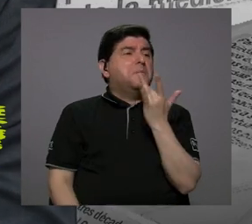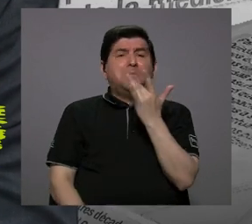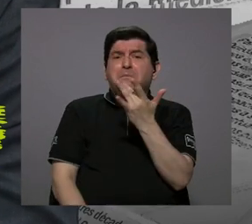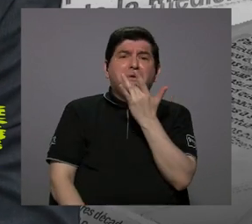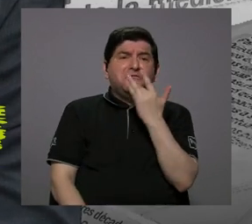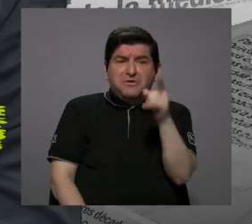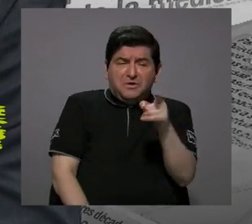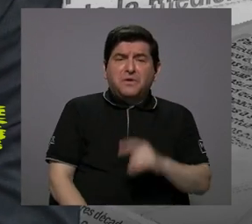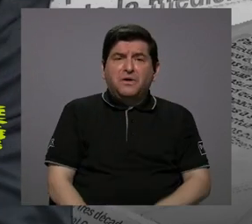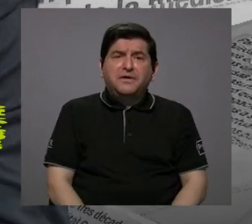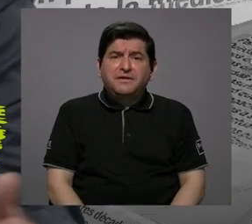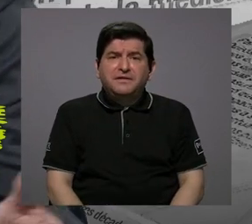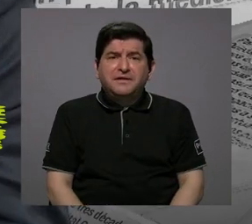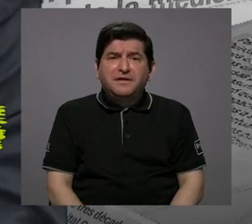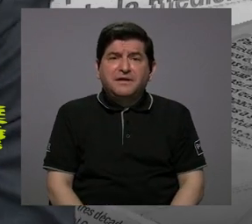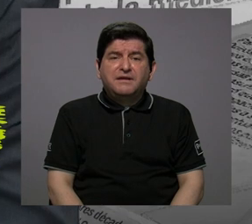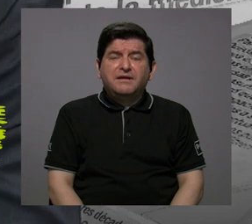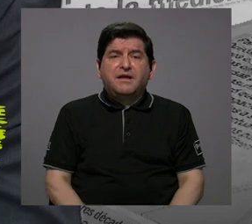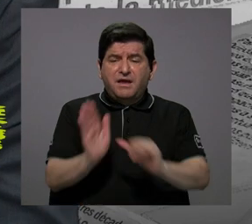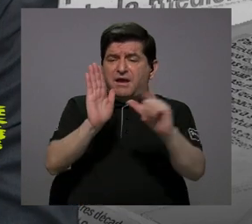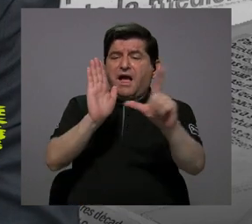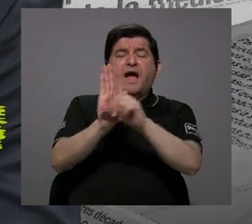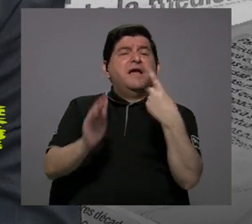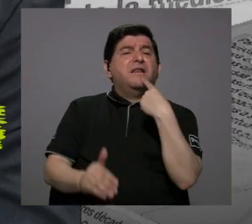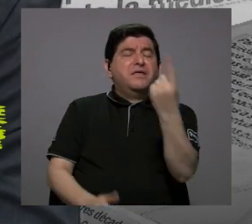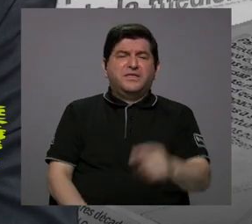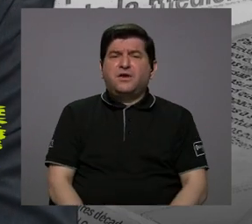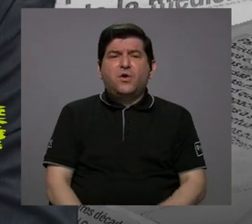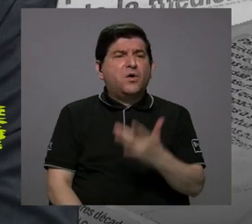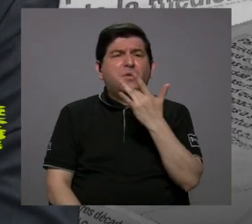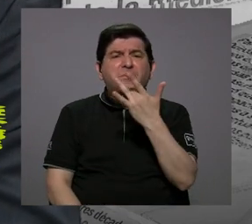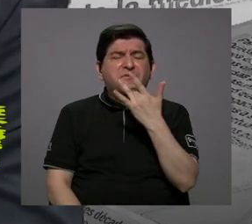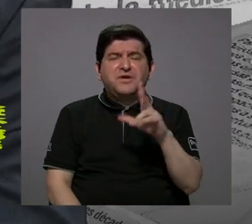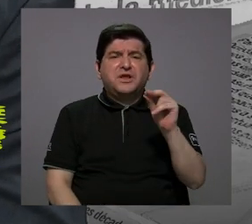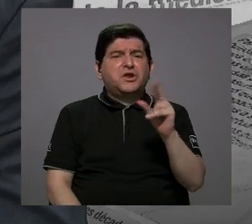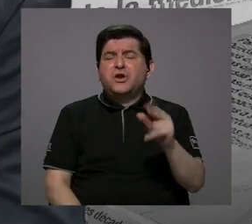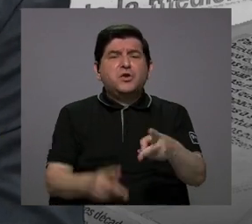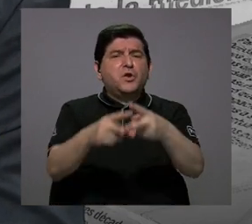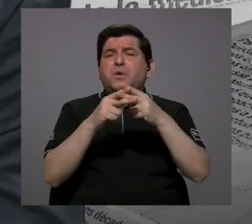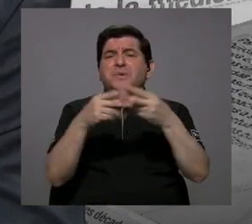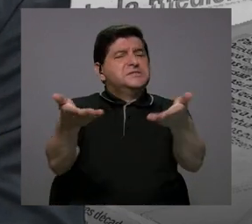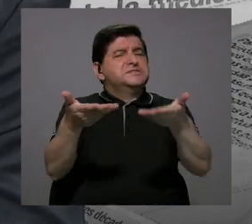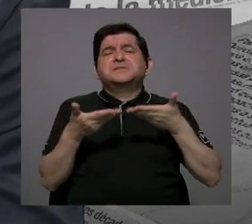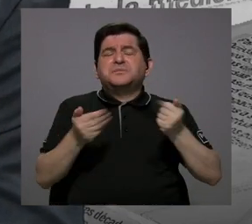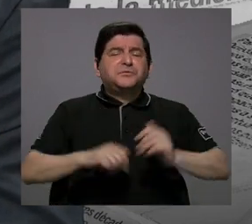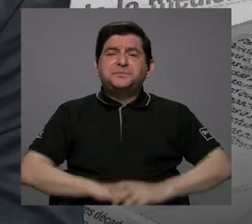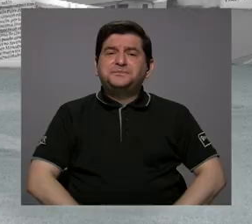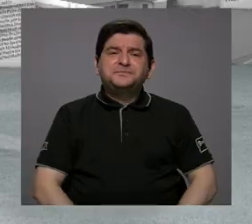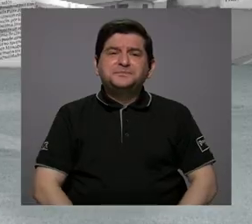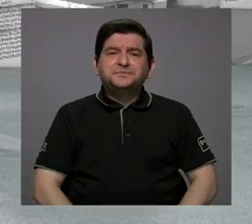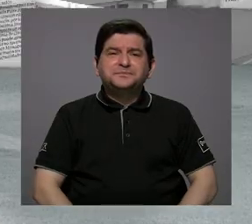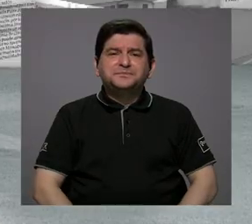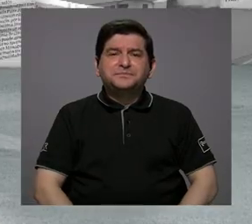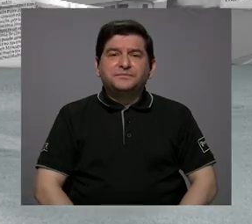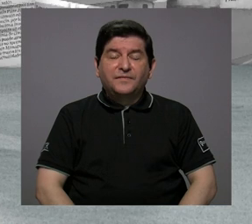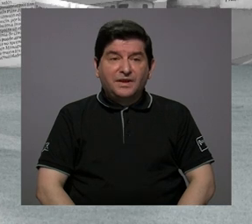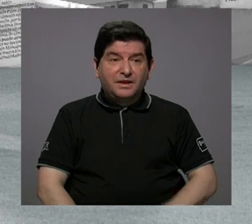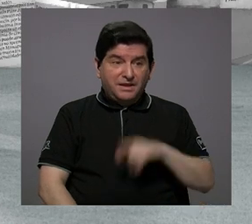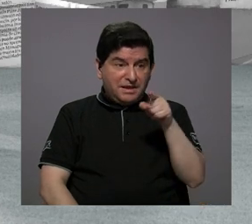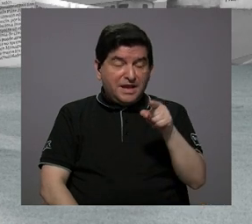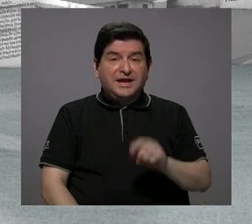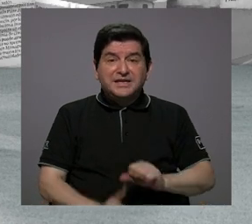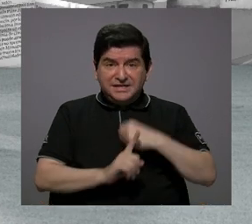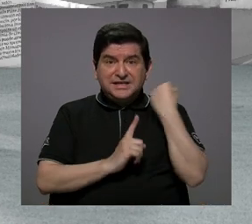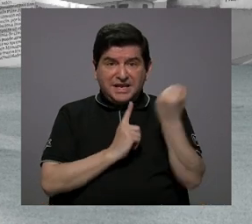en el pleno legislativo decir que preferiría que no le dieran el préstamo. Y así es que, y ahí está,